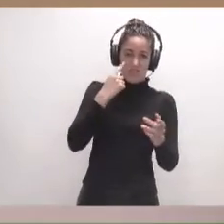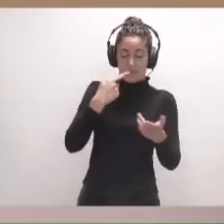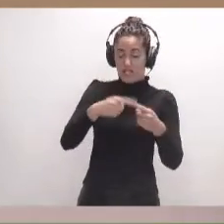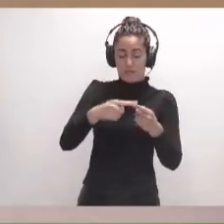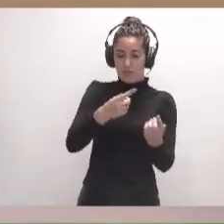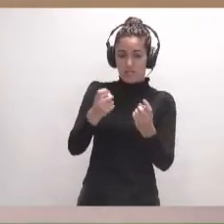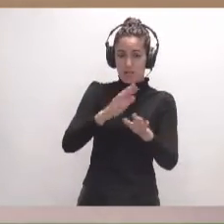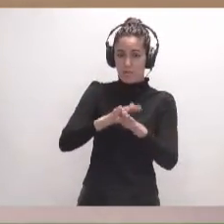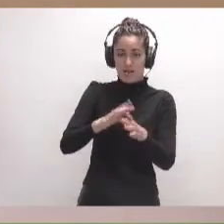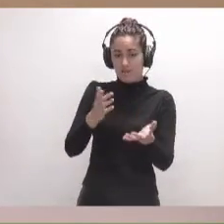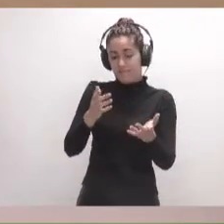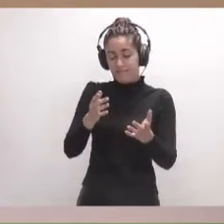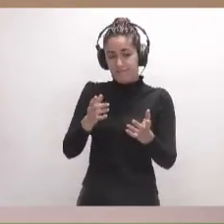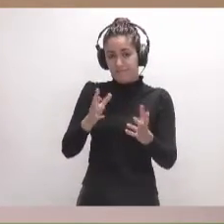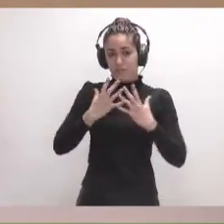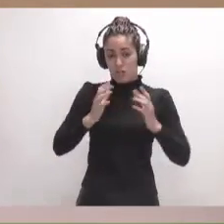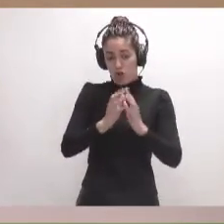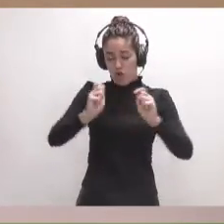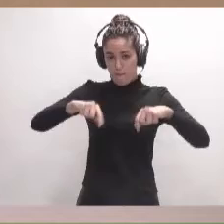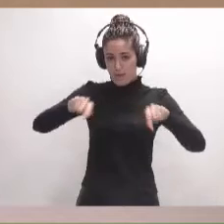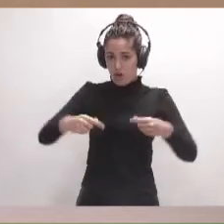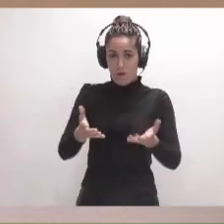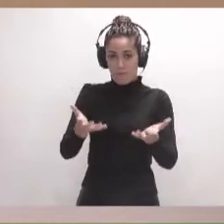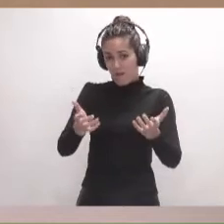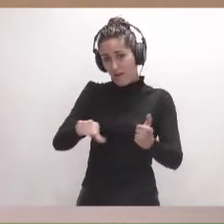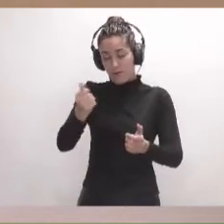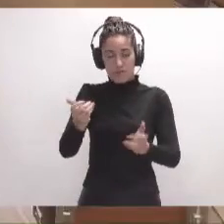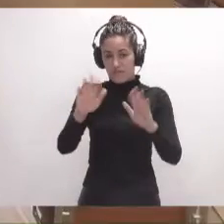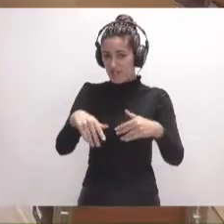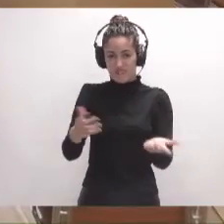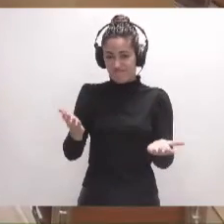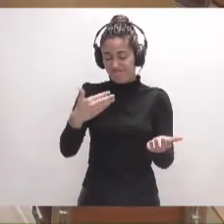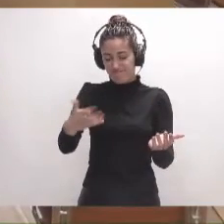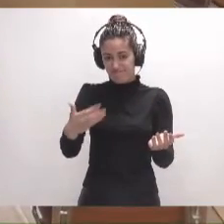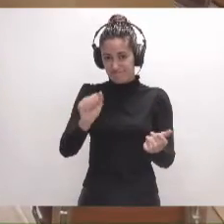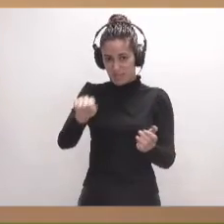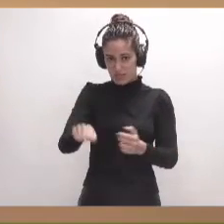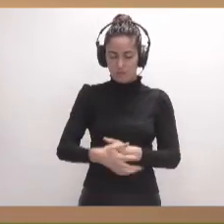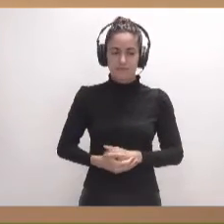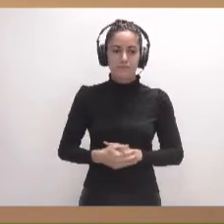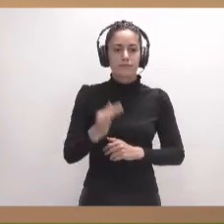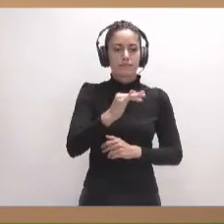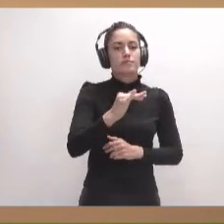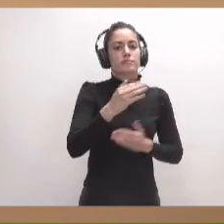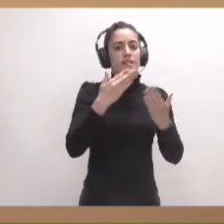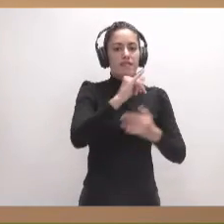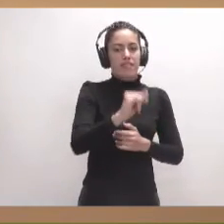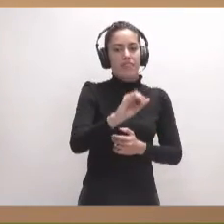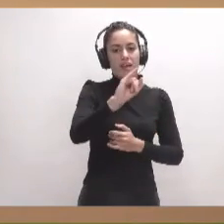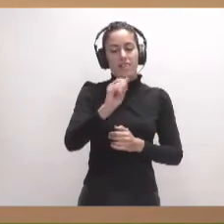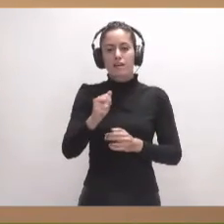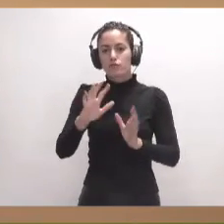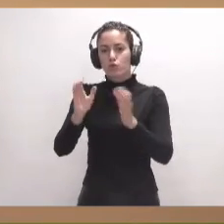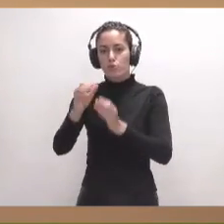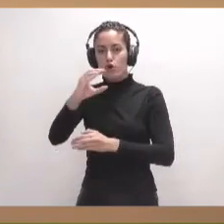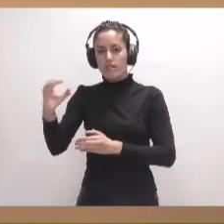necesarios para tener este convenio aprobado y no se han tenido en cuenta. Muchísimas gracias. Muchas gracias, doña Zayda. Tiene un turno de palabra el grupo de coalición. No